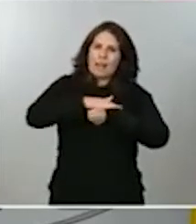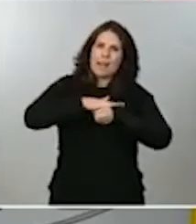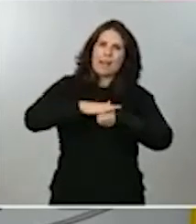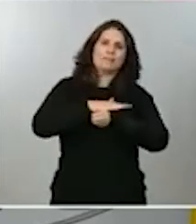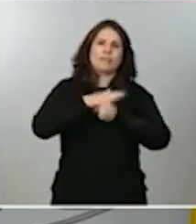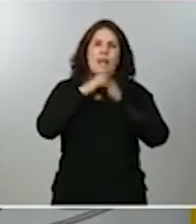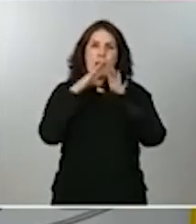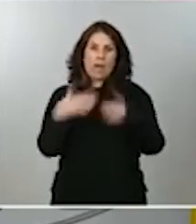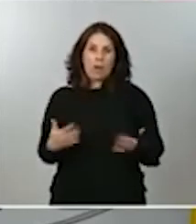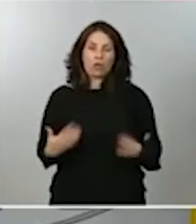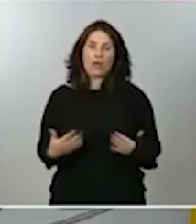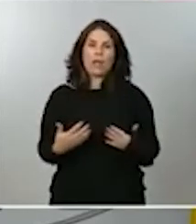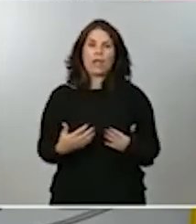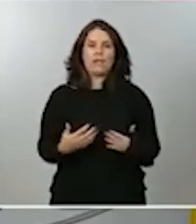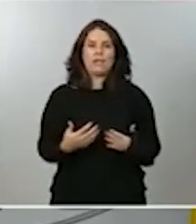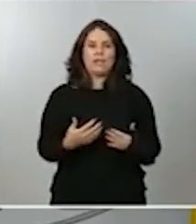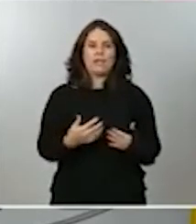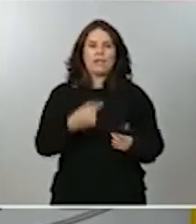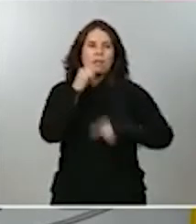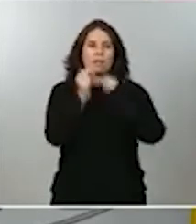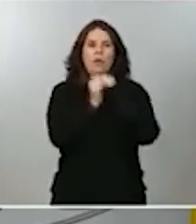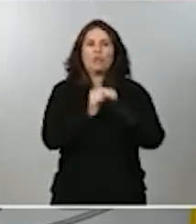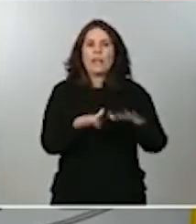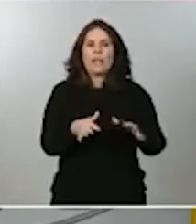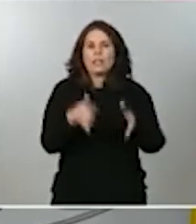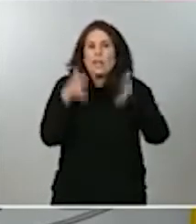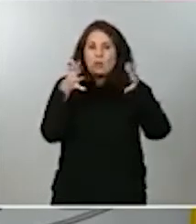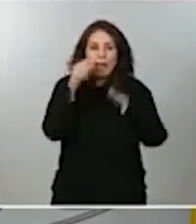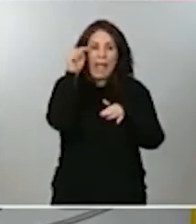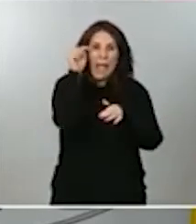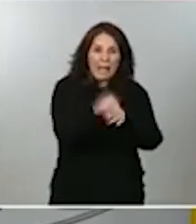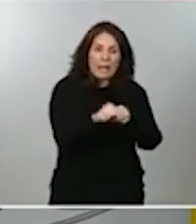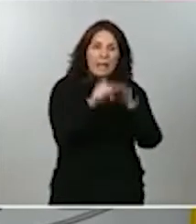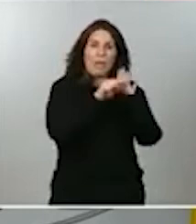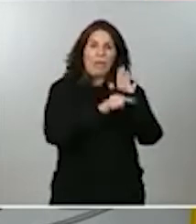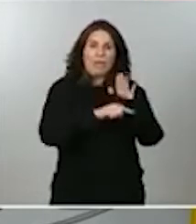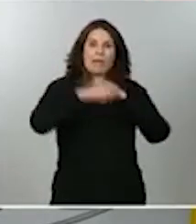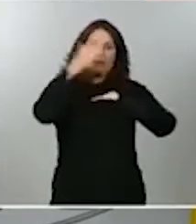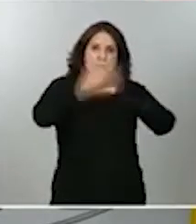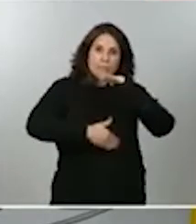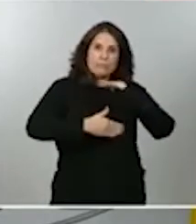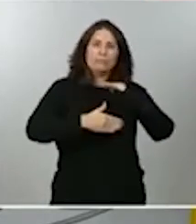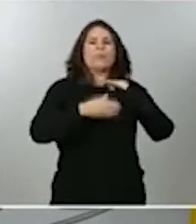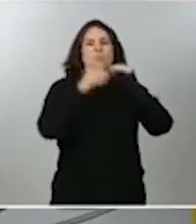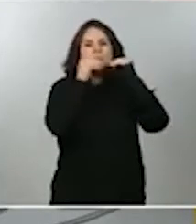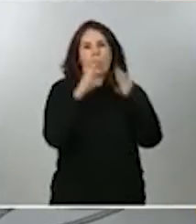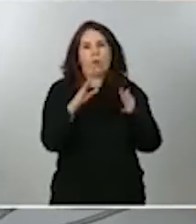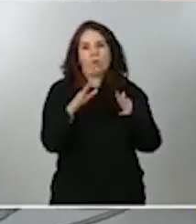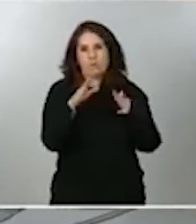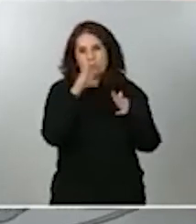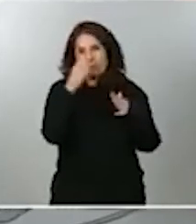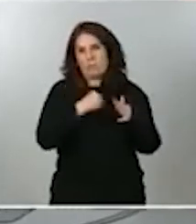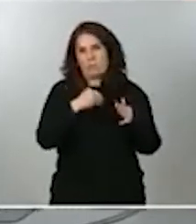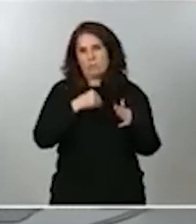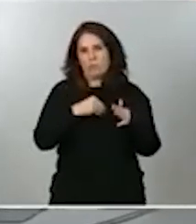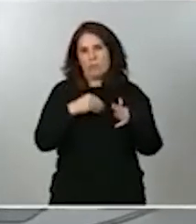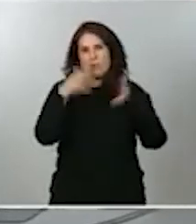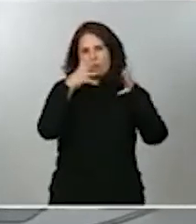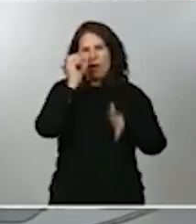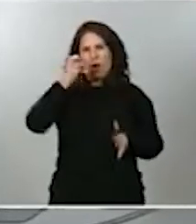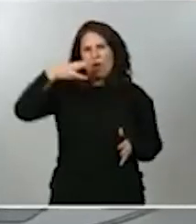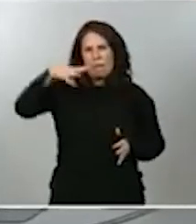de contagio aconseja que se tomen estas medidas, como está recomendando la propia OMS, las autoridades